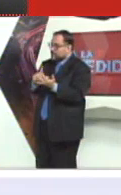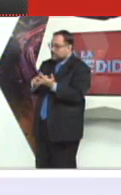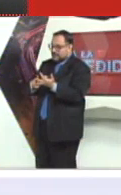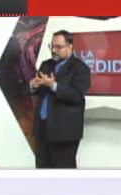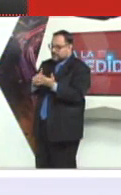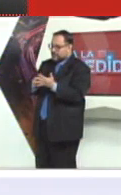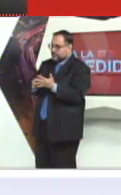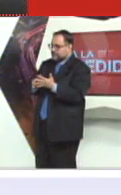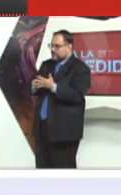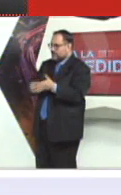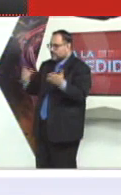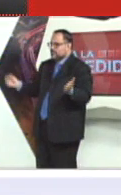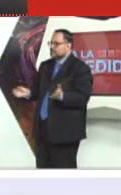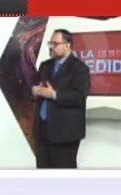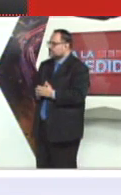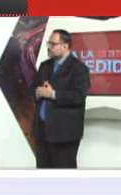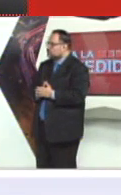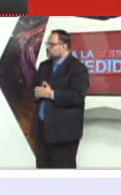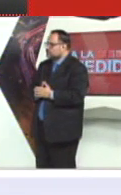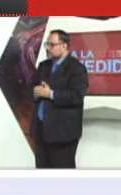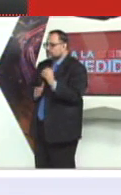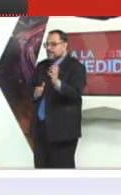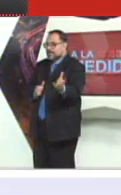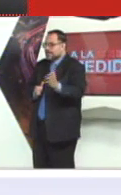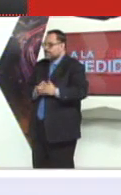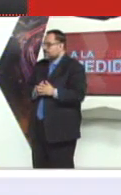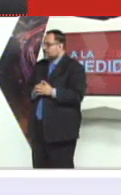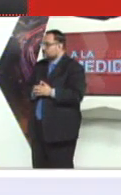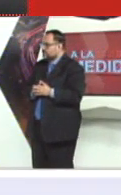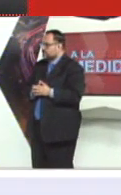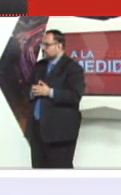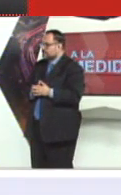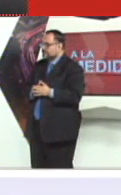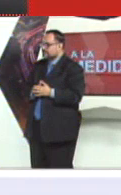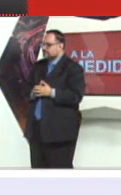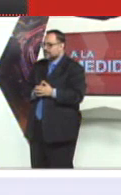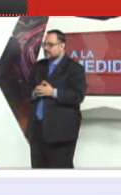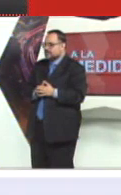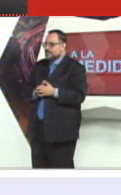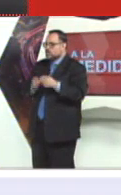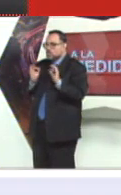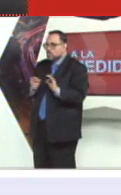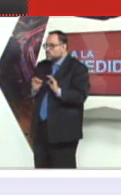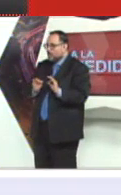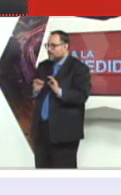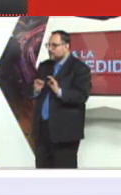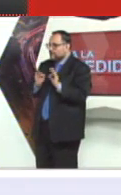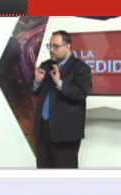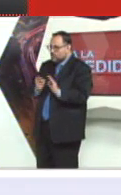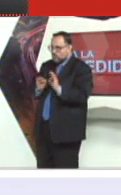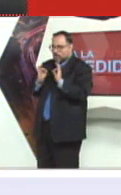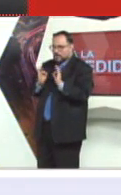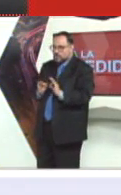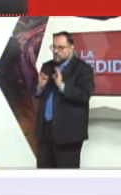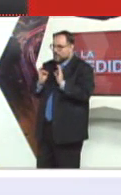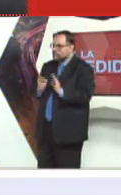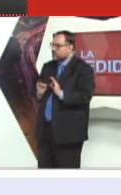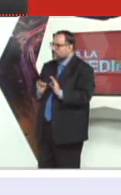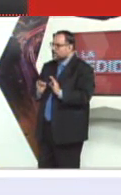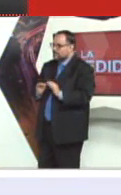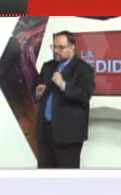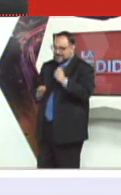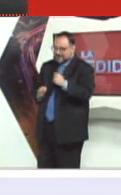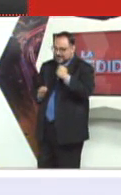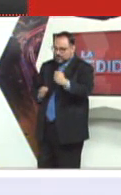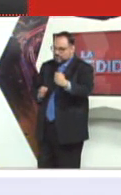primario, básico, diversificado y de hace ya muchos años en las universidades de este país, nunca, nunca, nunca,